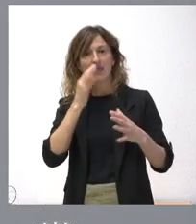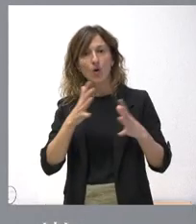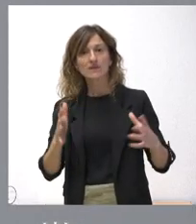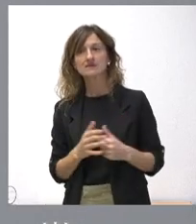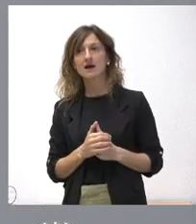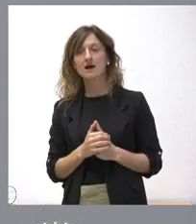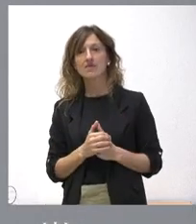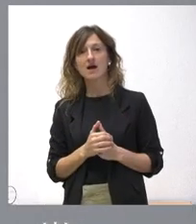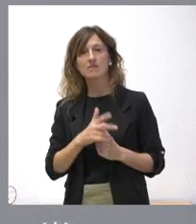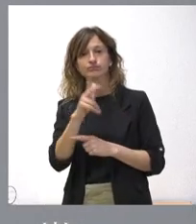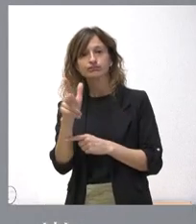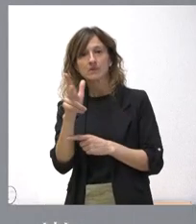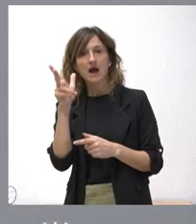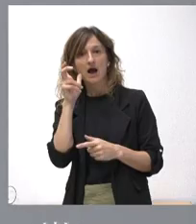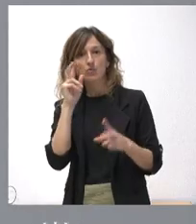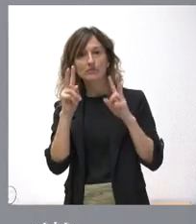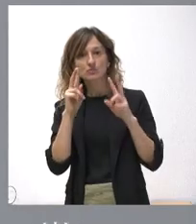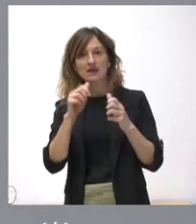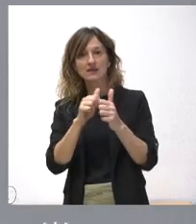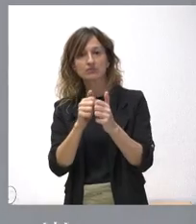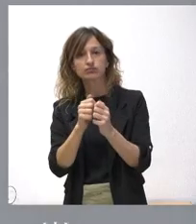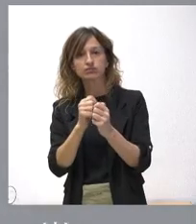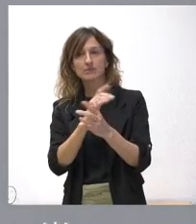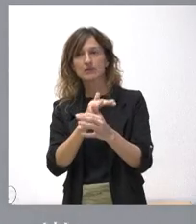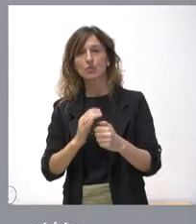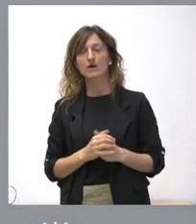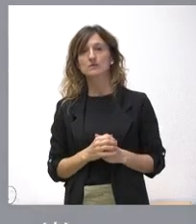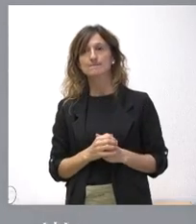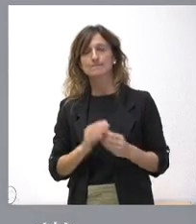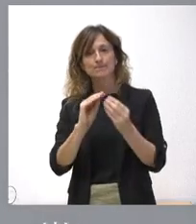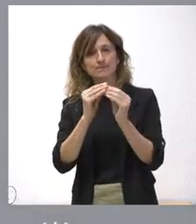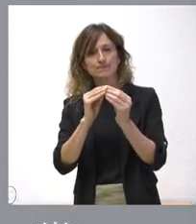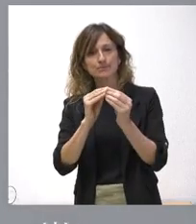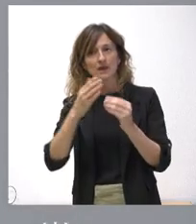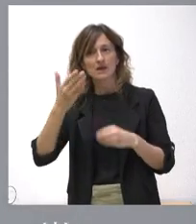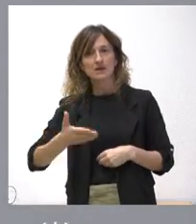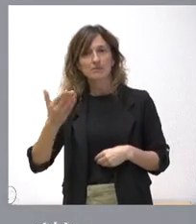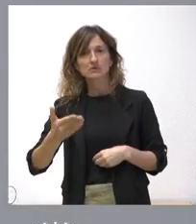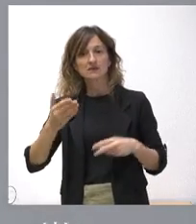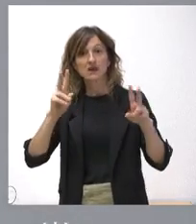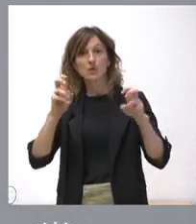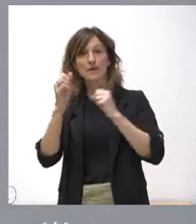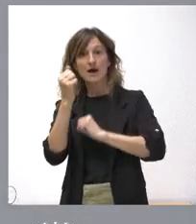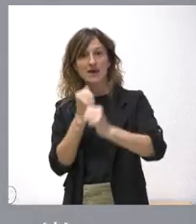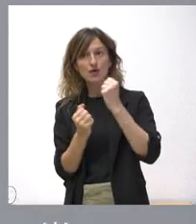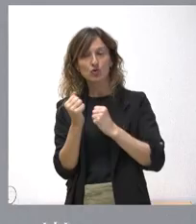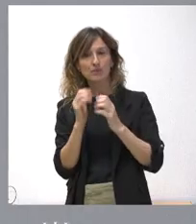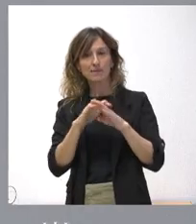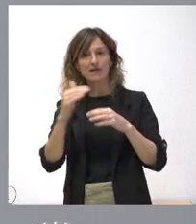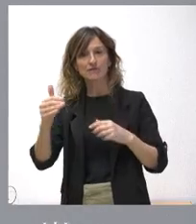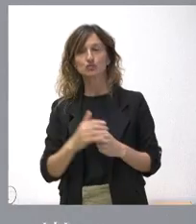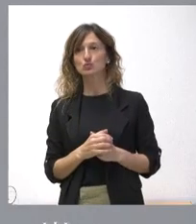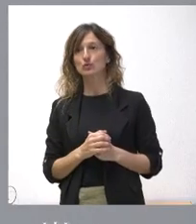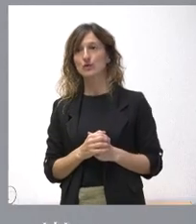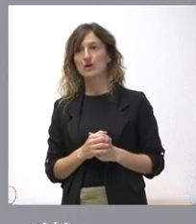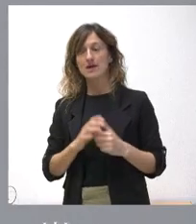audiovisual y el desarrollo de videojuegos. Creemos que es una parte relevante de la nueva economía del futuro, en el